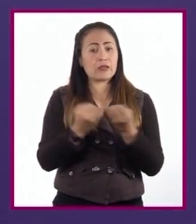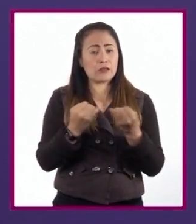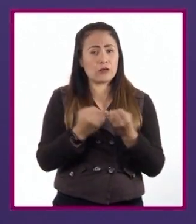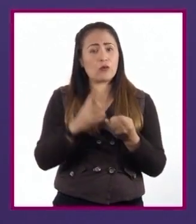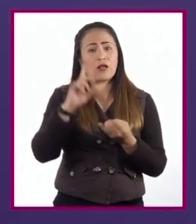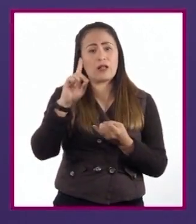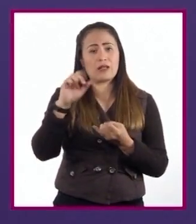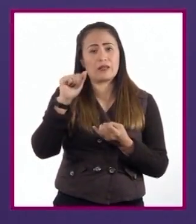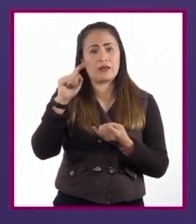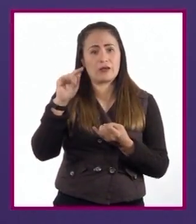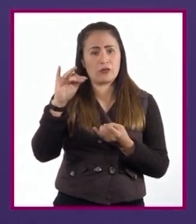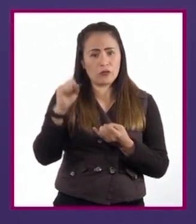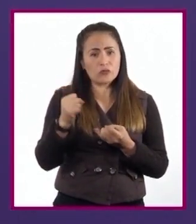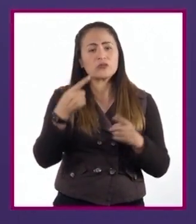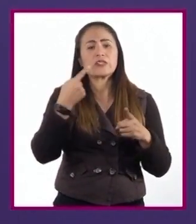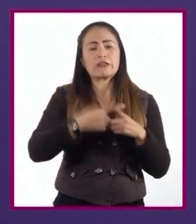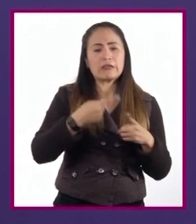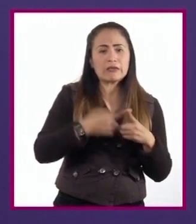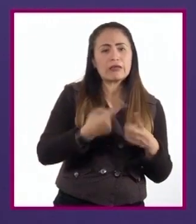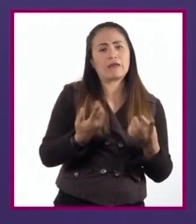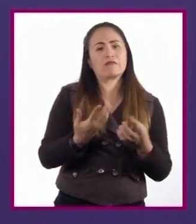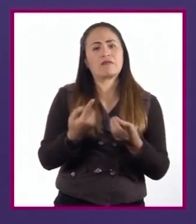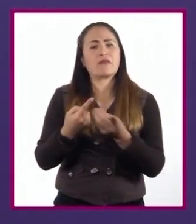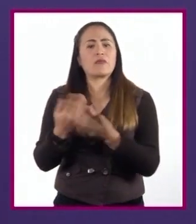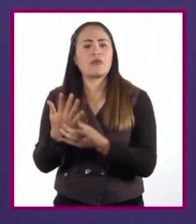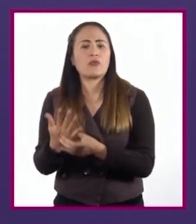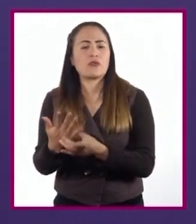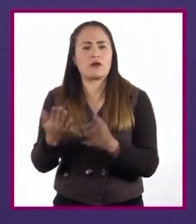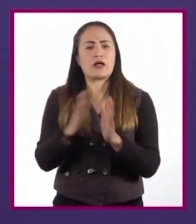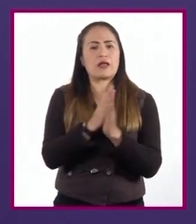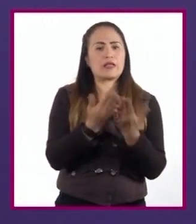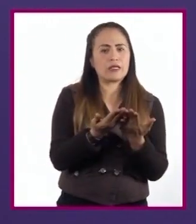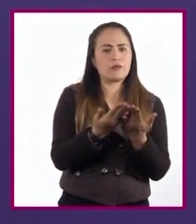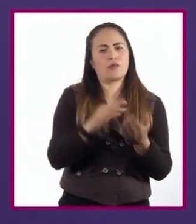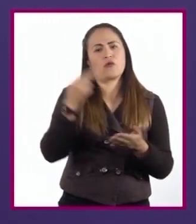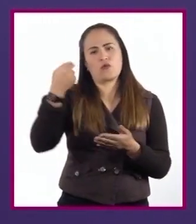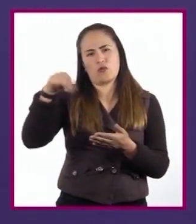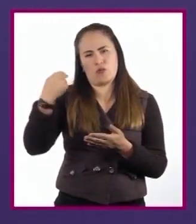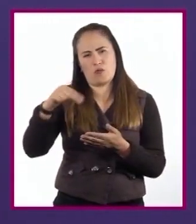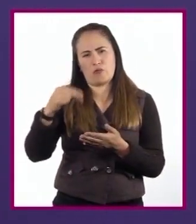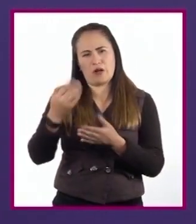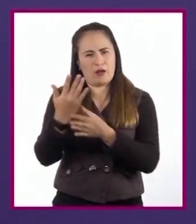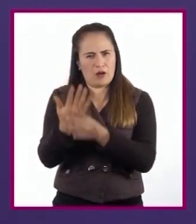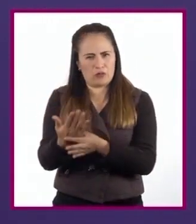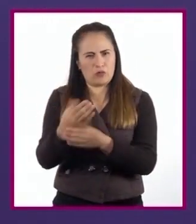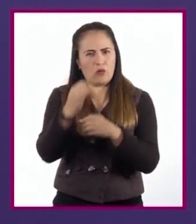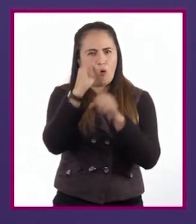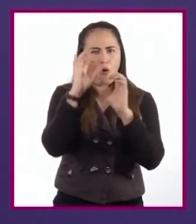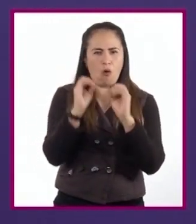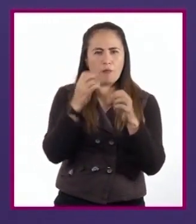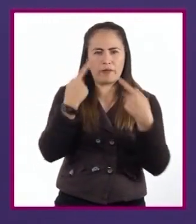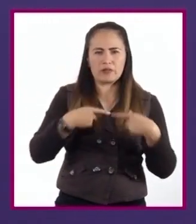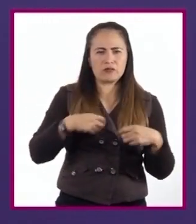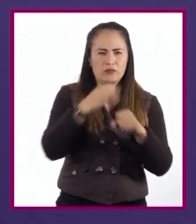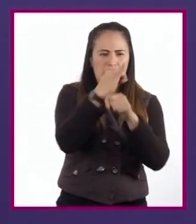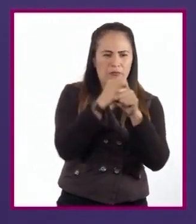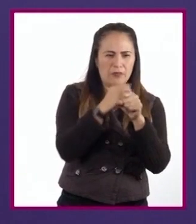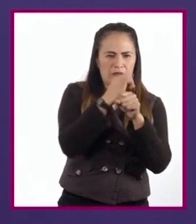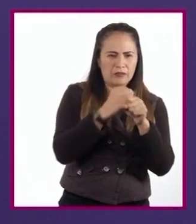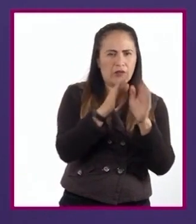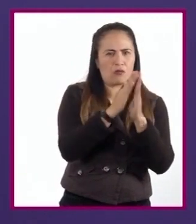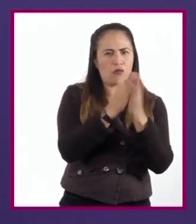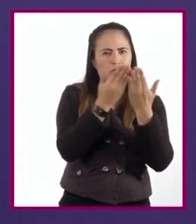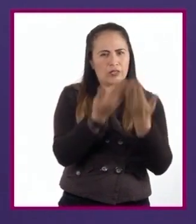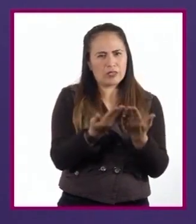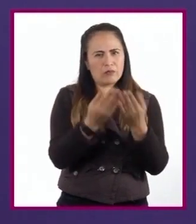al registrar las citas y las fuentes, el nombre del autor o investigador, el título de la obra y el